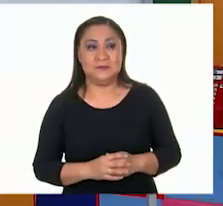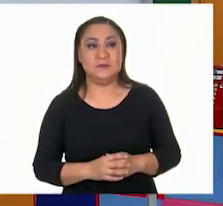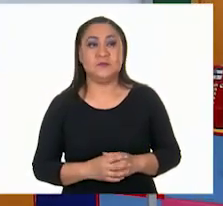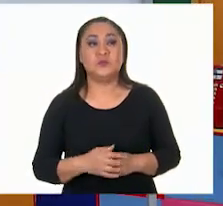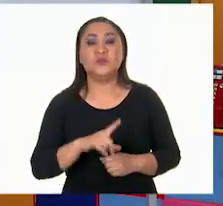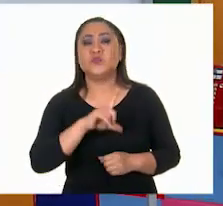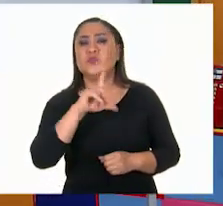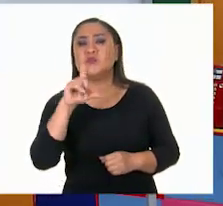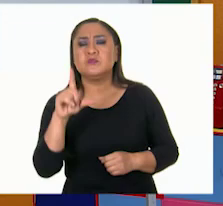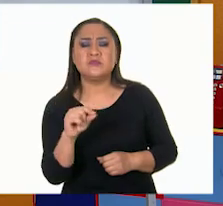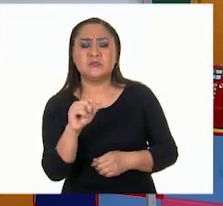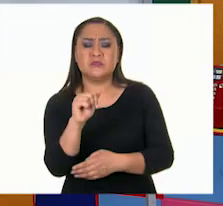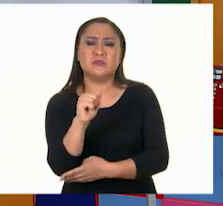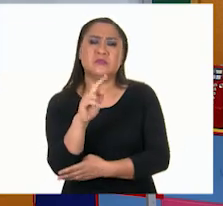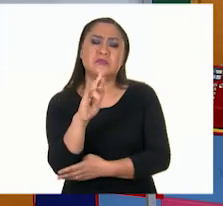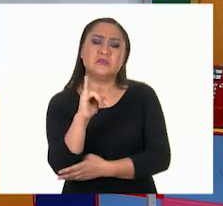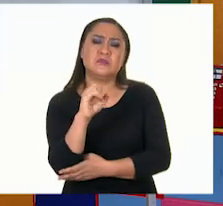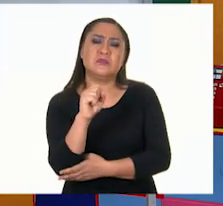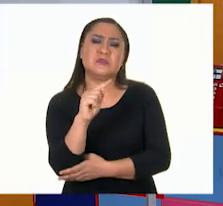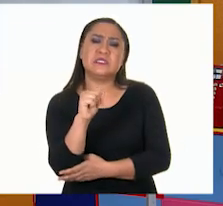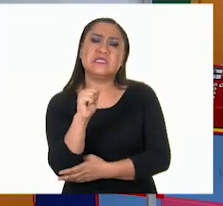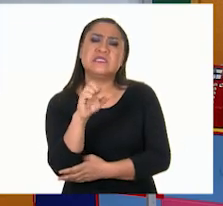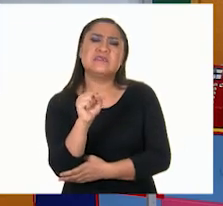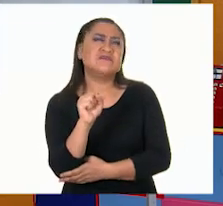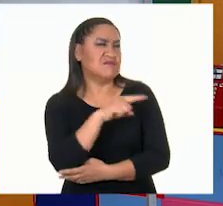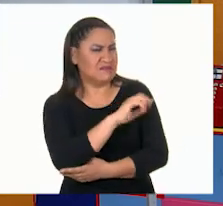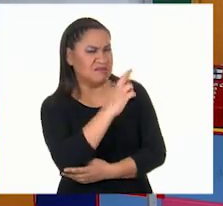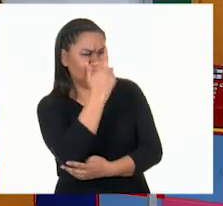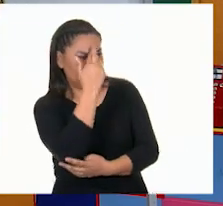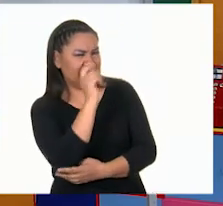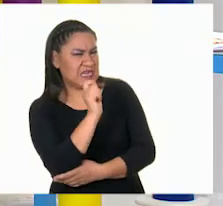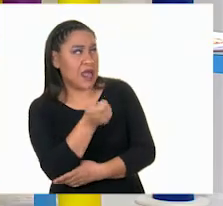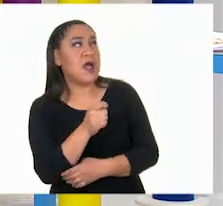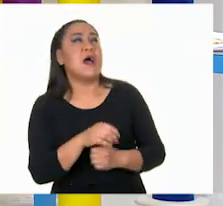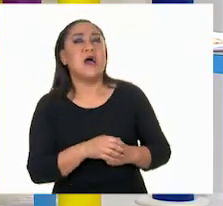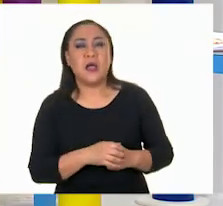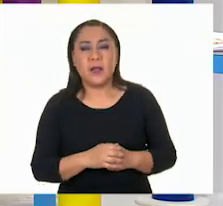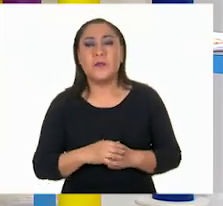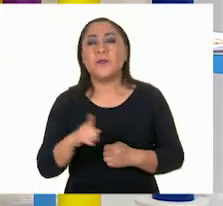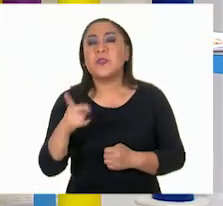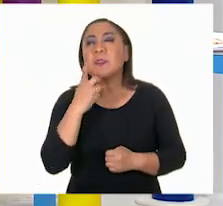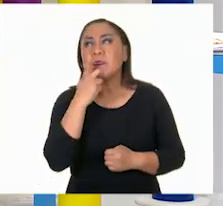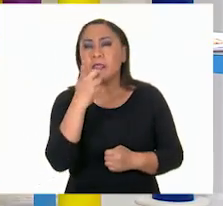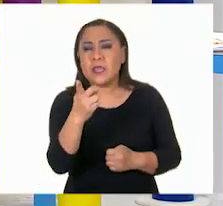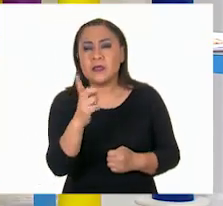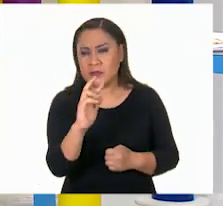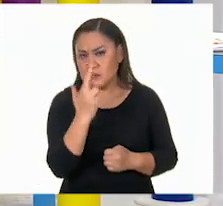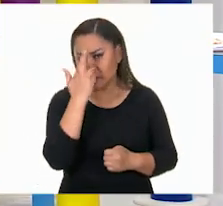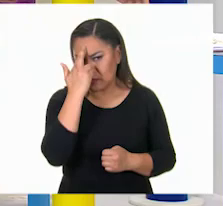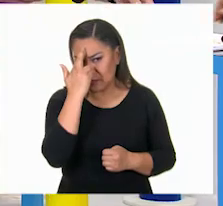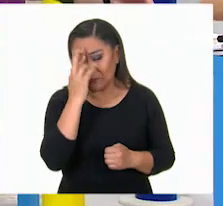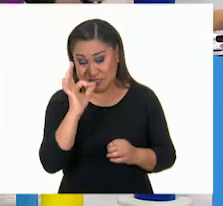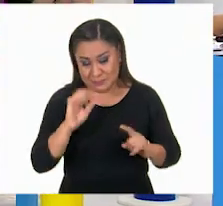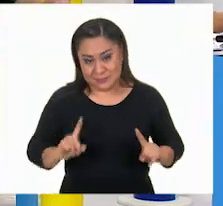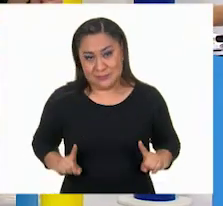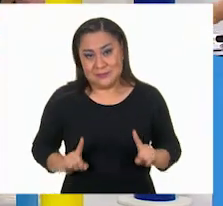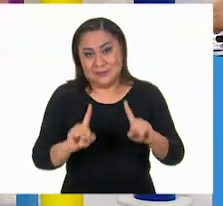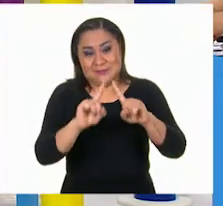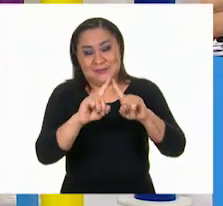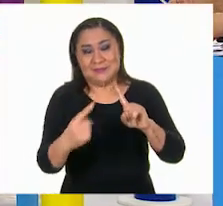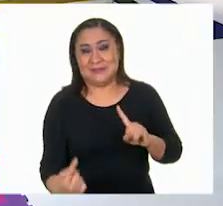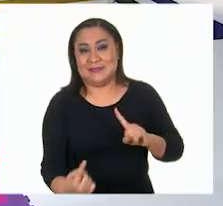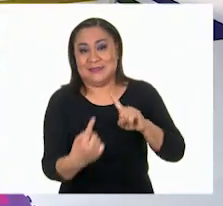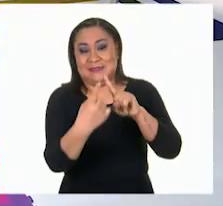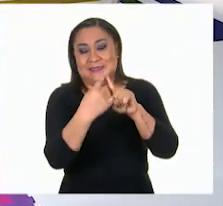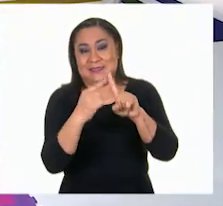Y... ¿Cuáles son las aristas, Eric? Si recuerdas. Sí, las aristas son todas estas que acabamos de quitar,